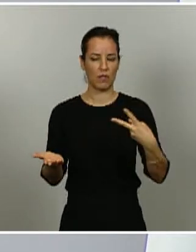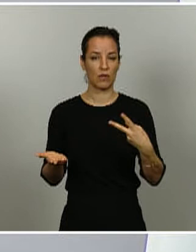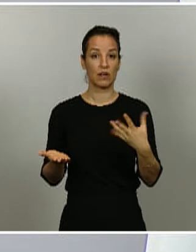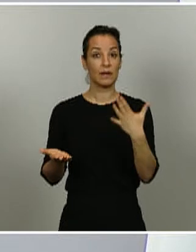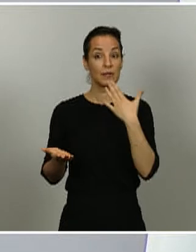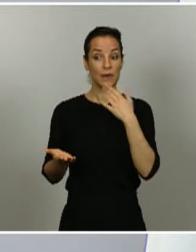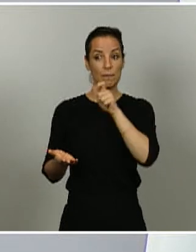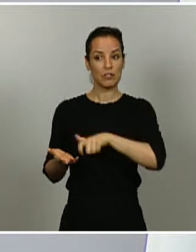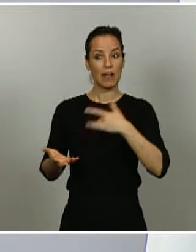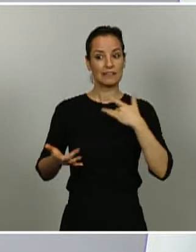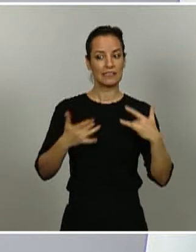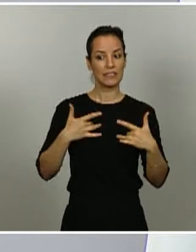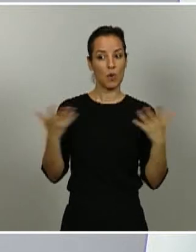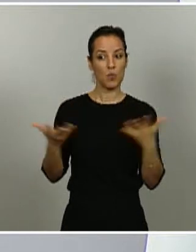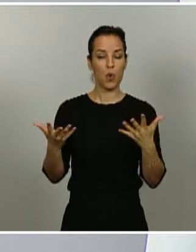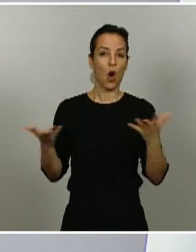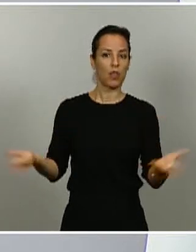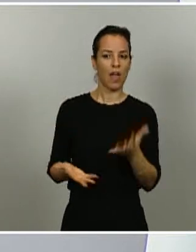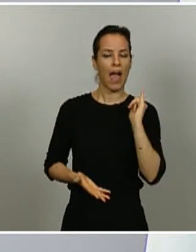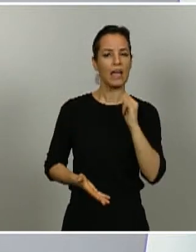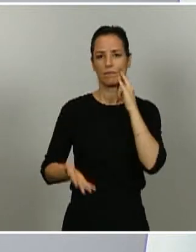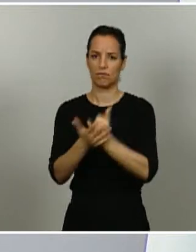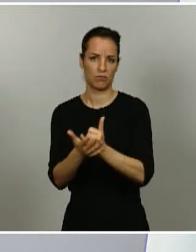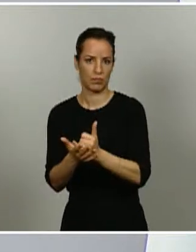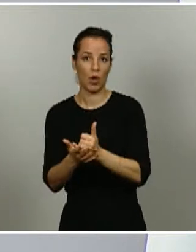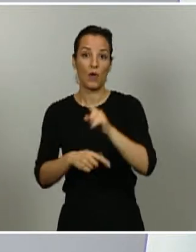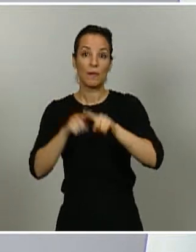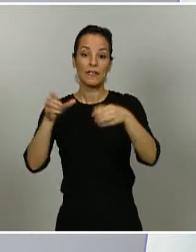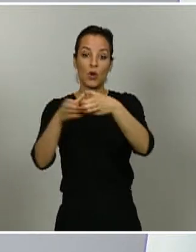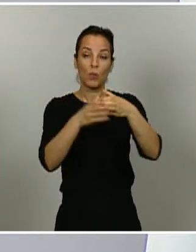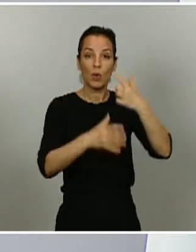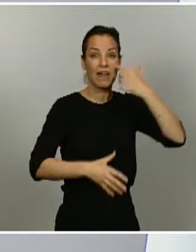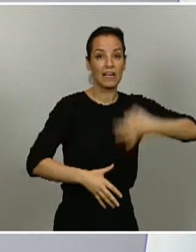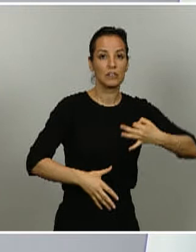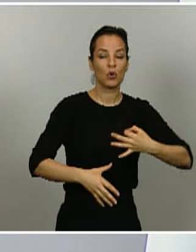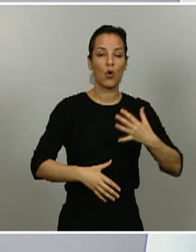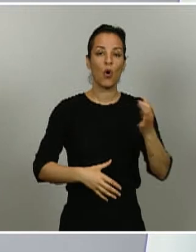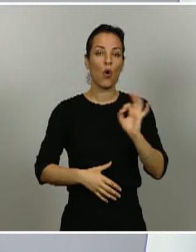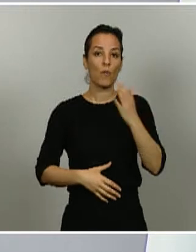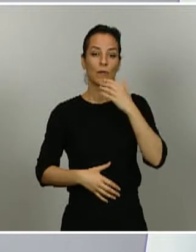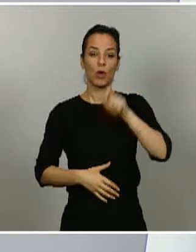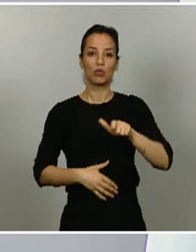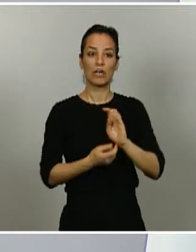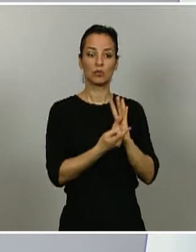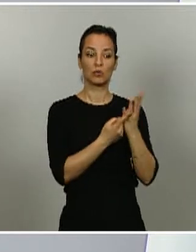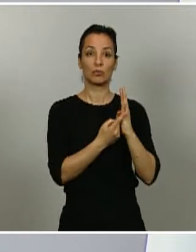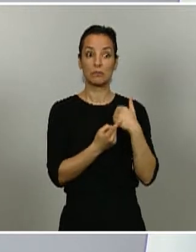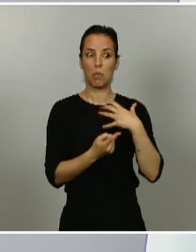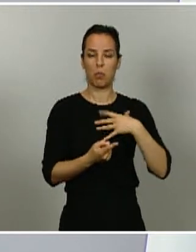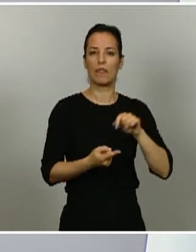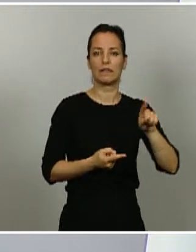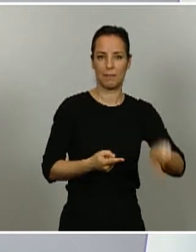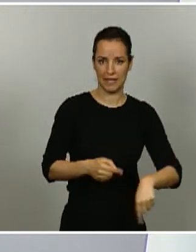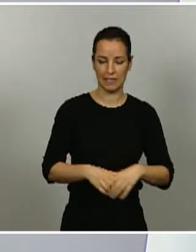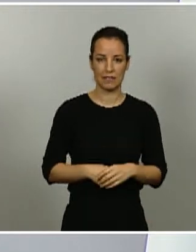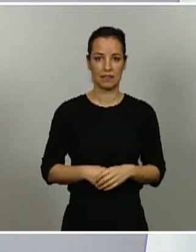sintomatología grave o leve a unos determinados grupos de riesgo y a contactos estrechos cuando se pueda realizar. Yo indicaría que